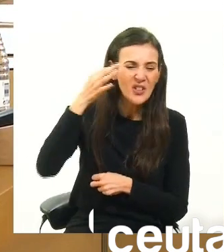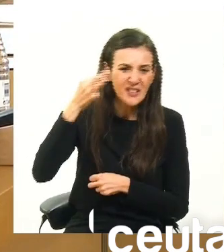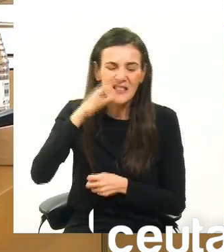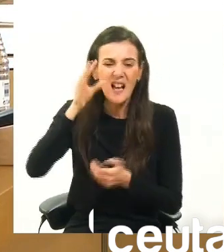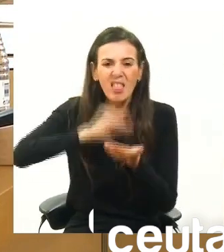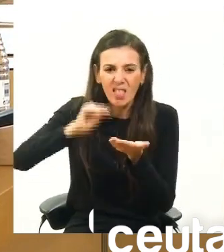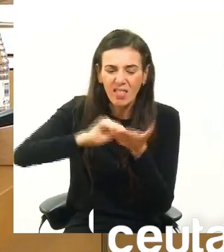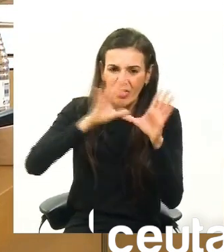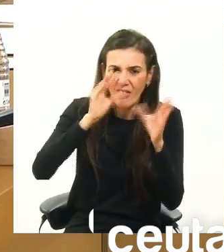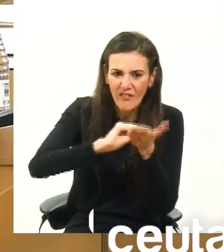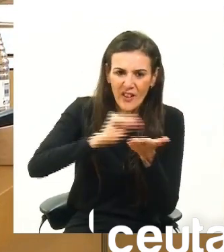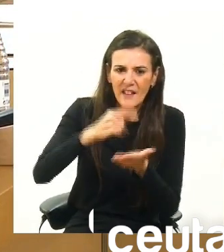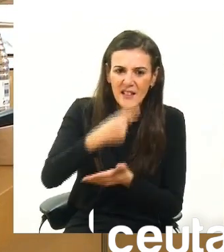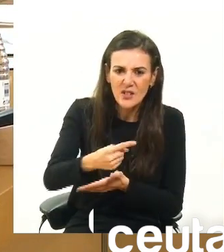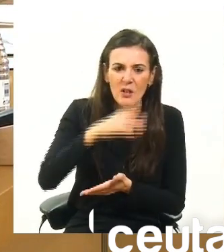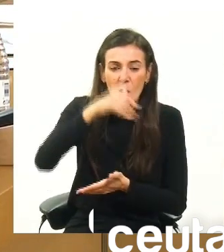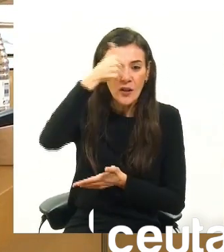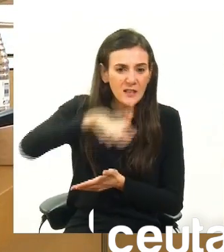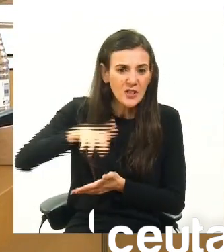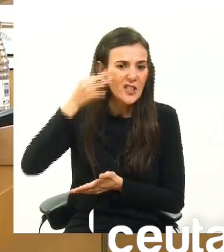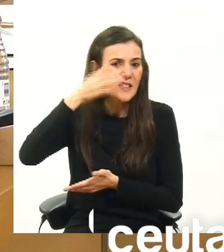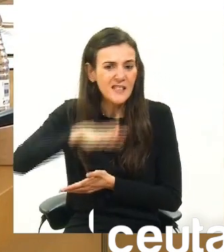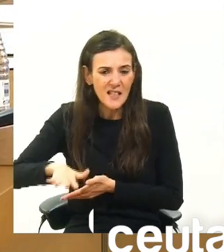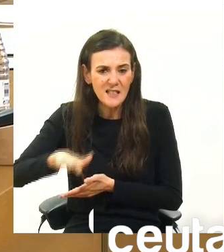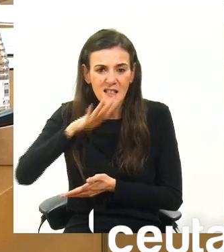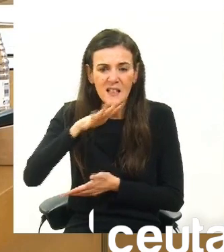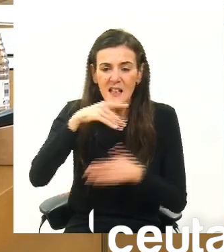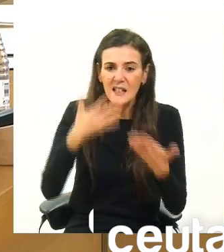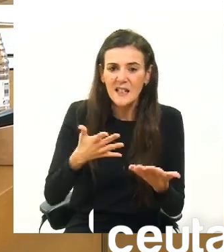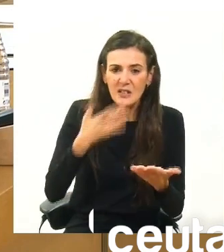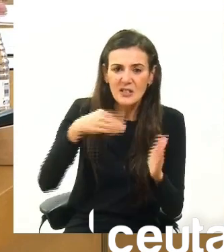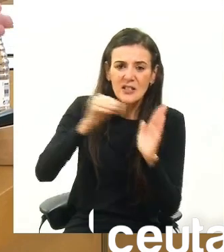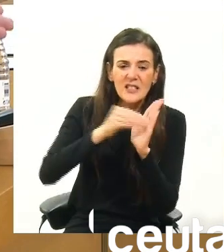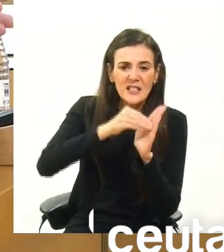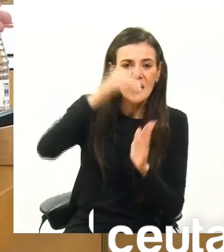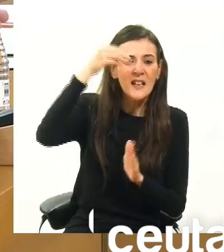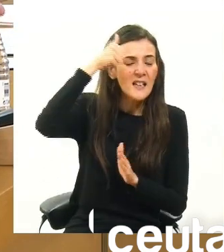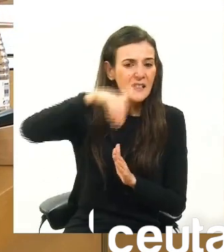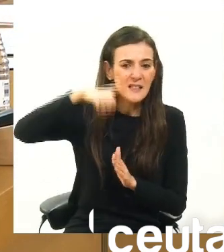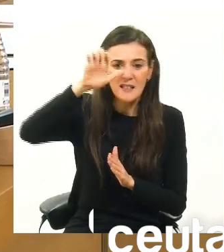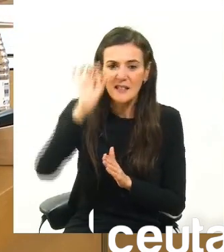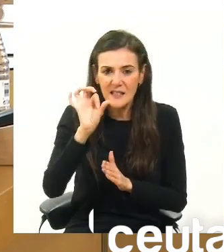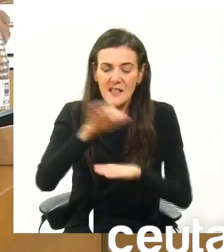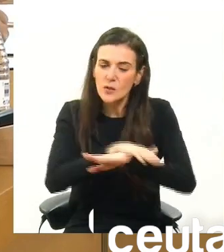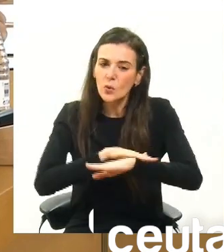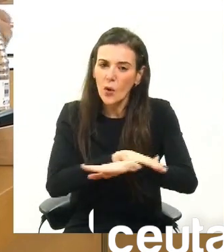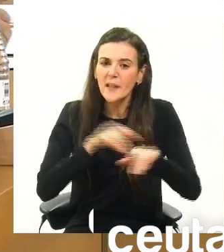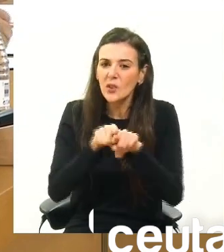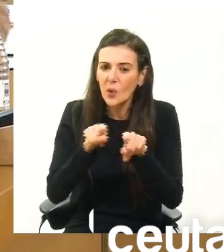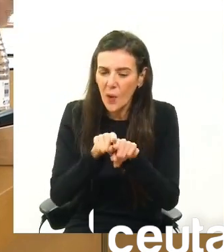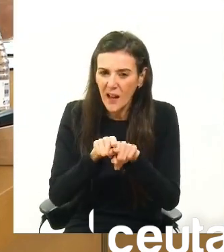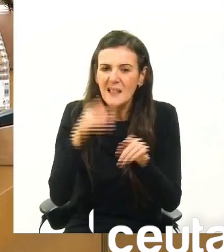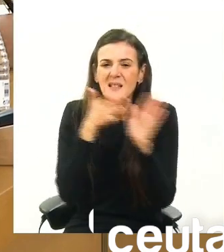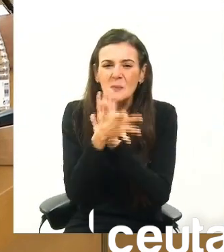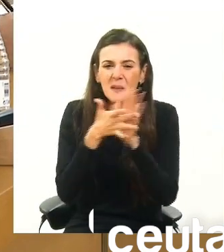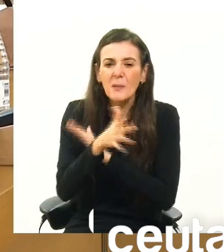diez veces. ¿Por qué niños y niñas sí y no añaden niñas como su sucia de Gobierno en Madrid? Deme